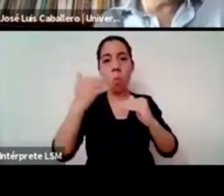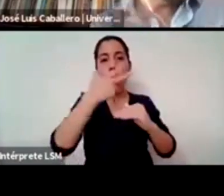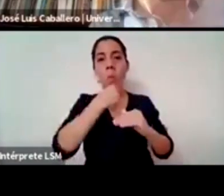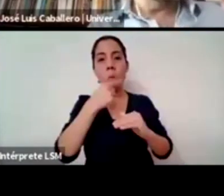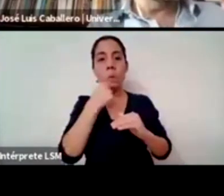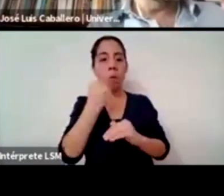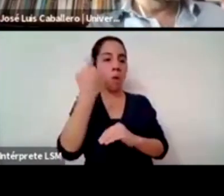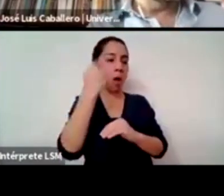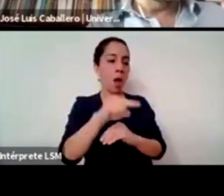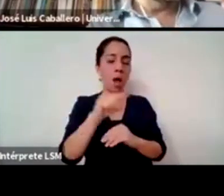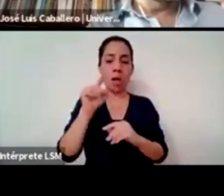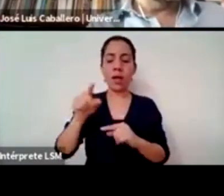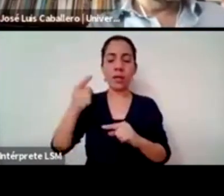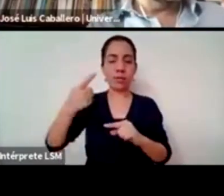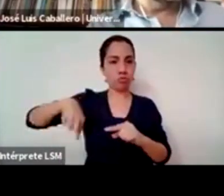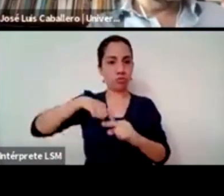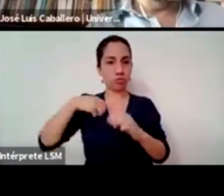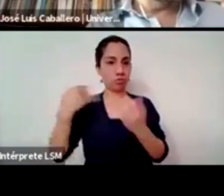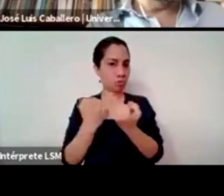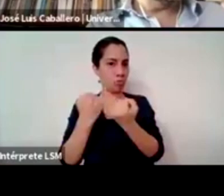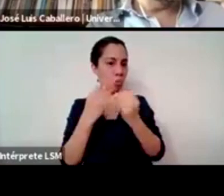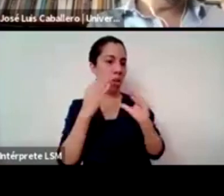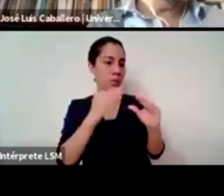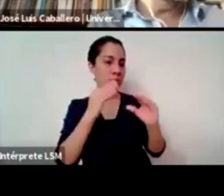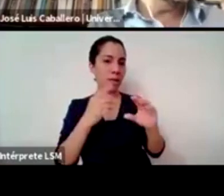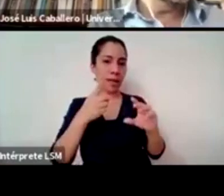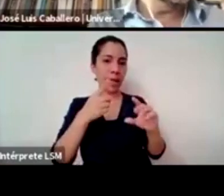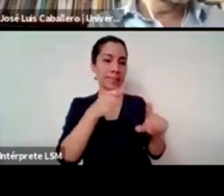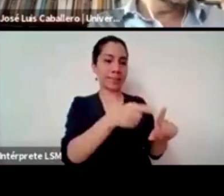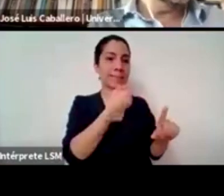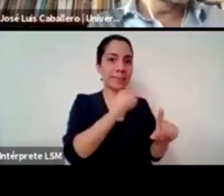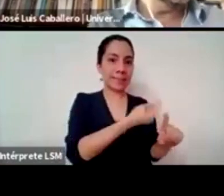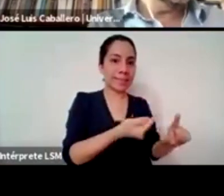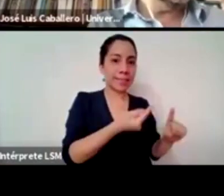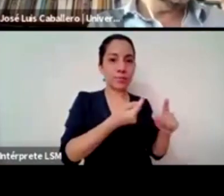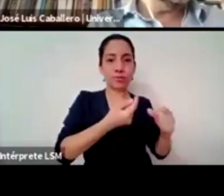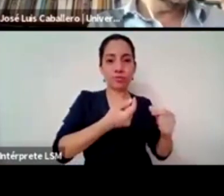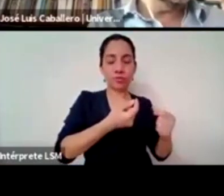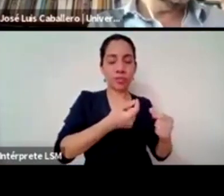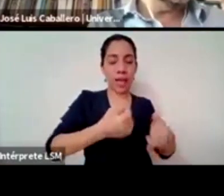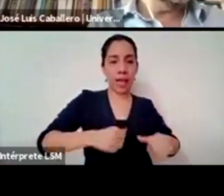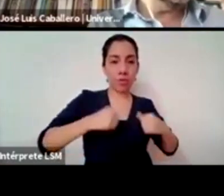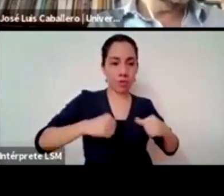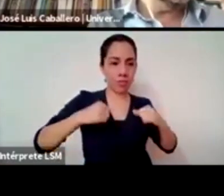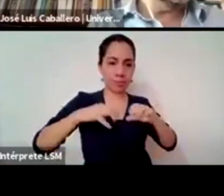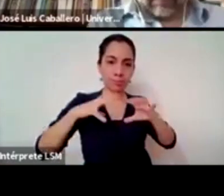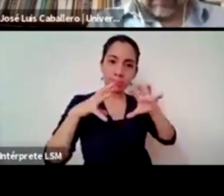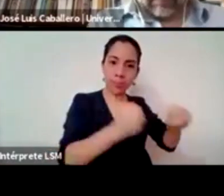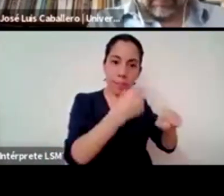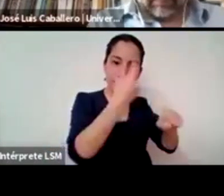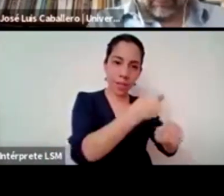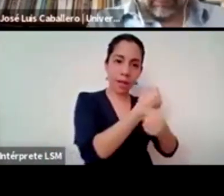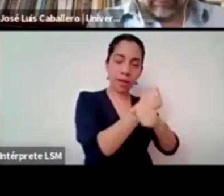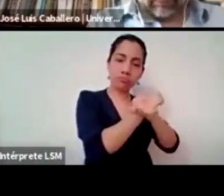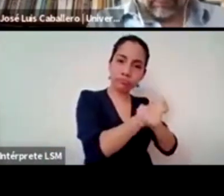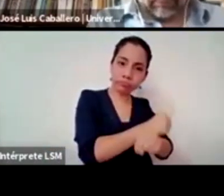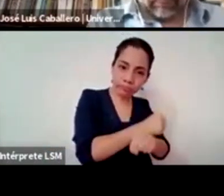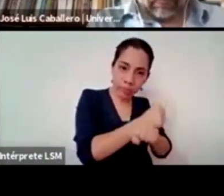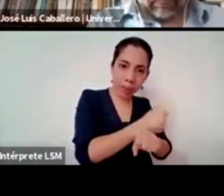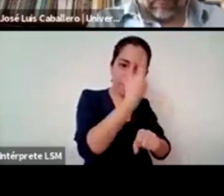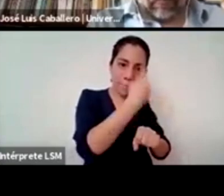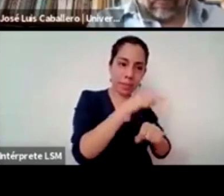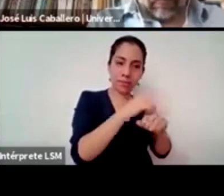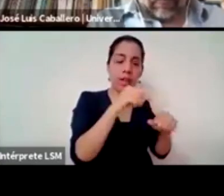que es un espacio al cual van a ir a colonizar y por lo tanto van a esclavizar van a subyugar y no tiene